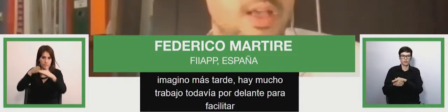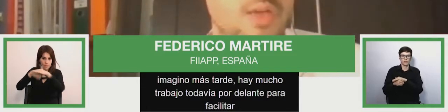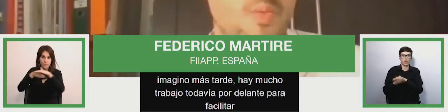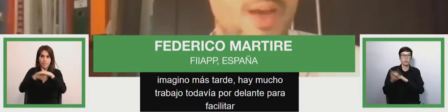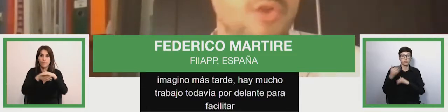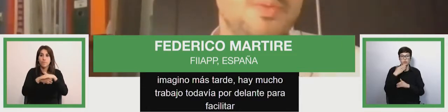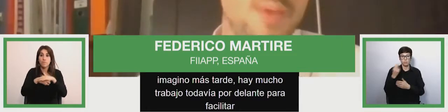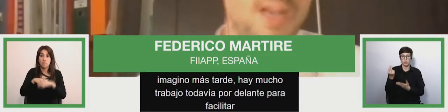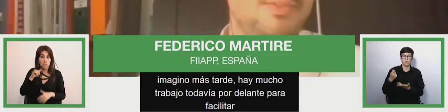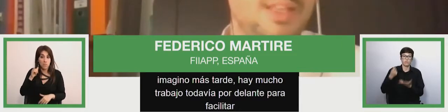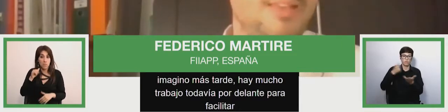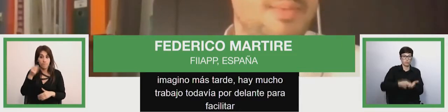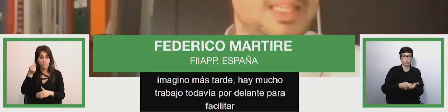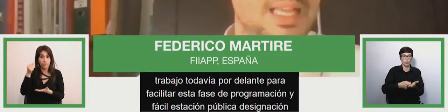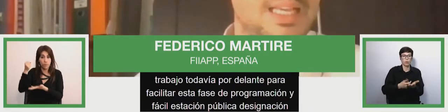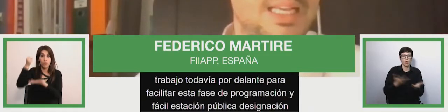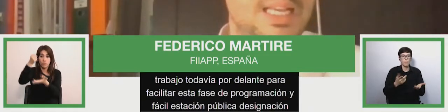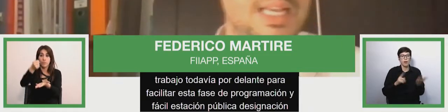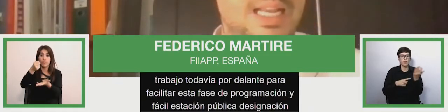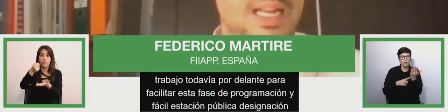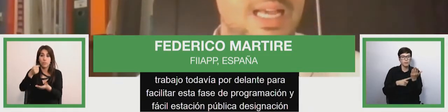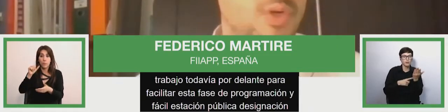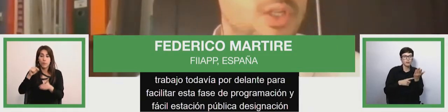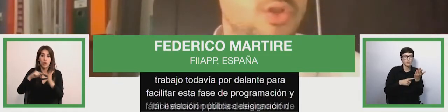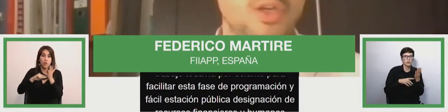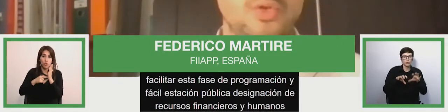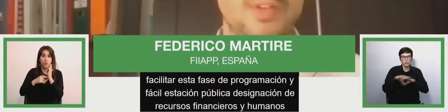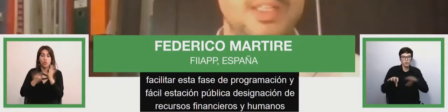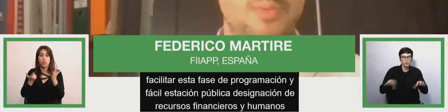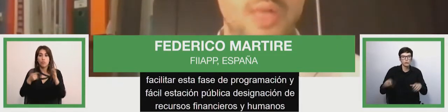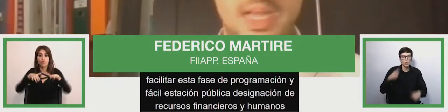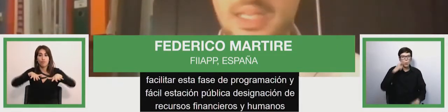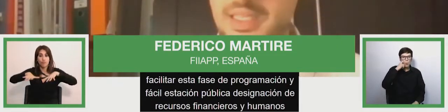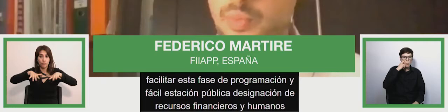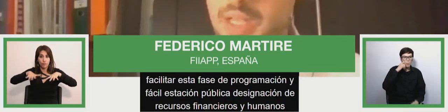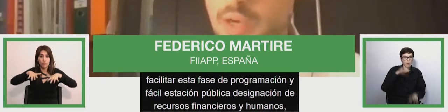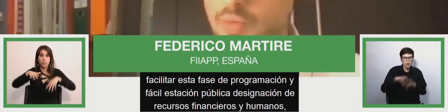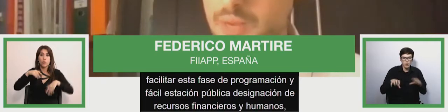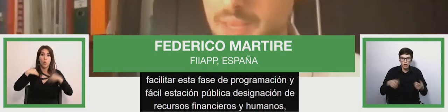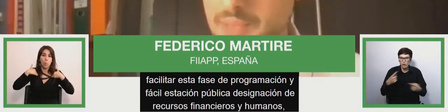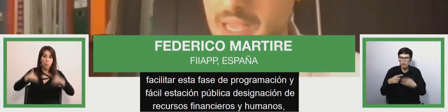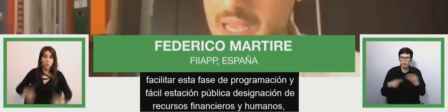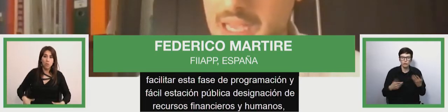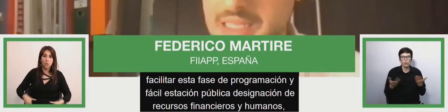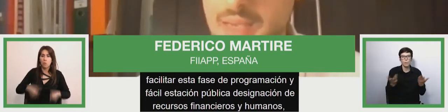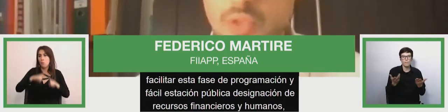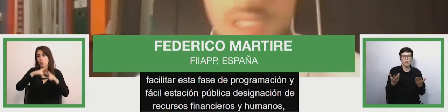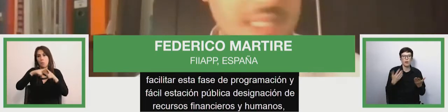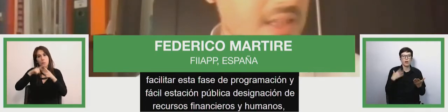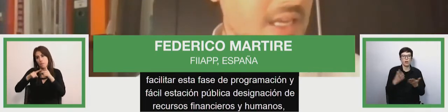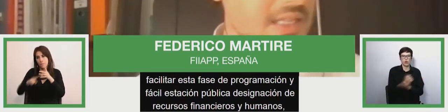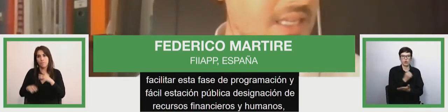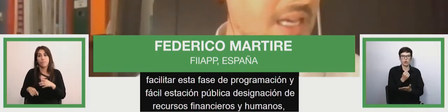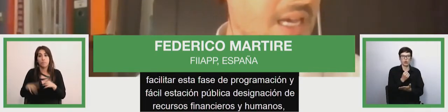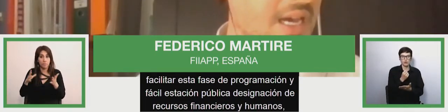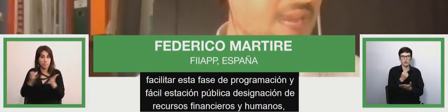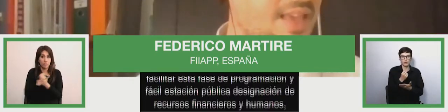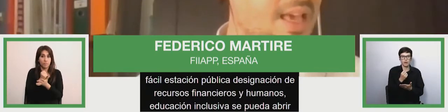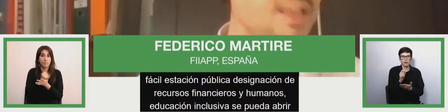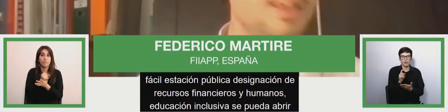humanos para que efectivamente la educación inclusiva se pueda cumplir. Así que muchas gracias,